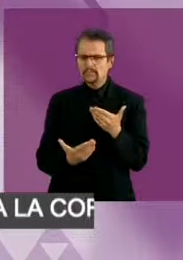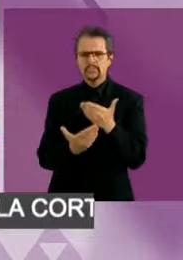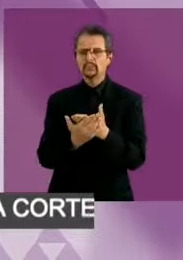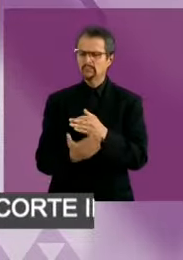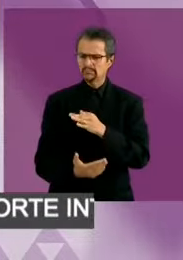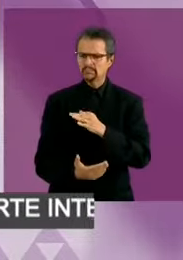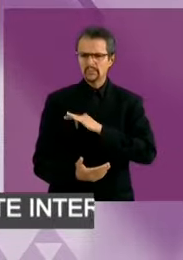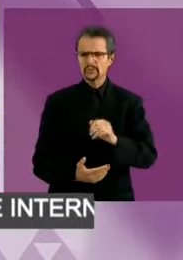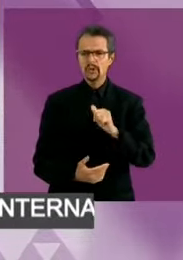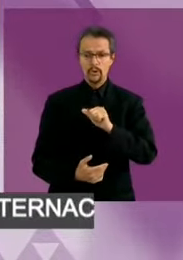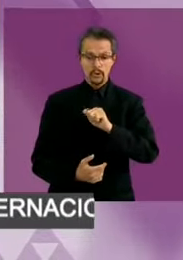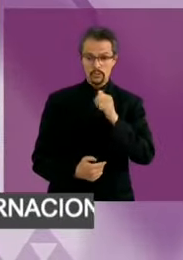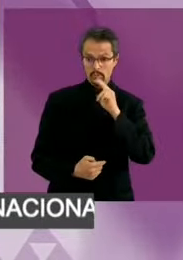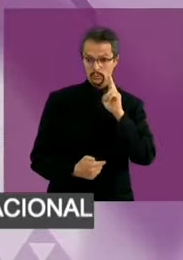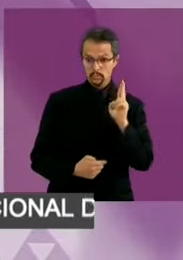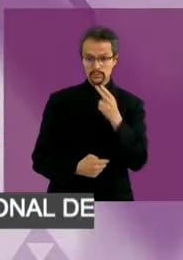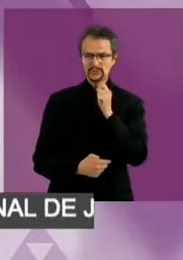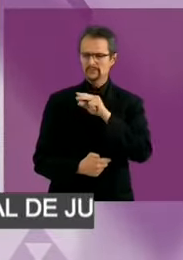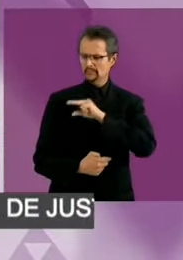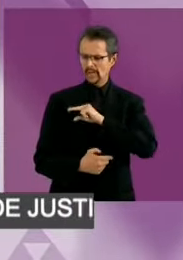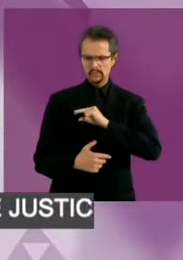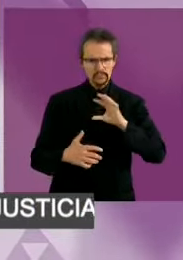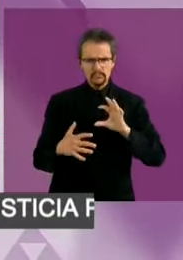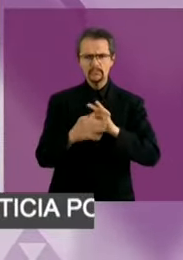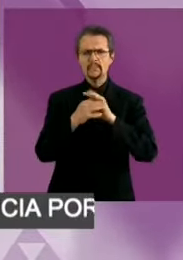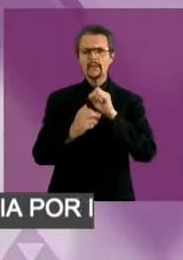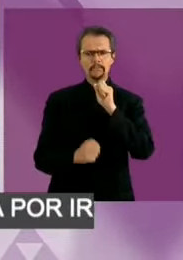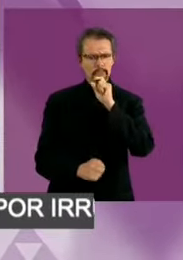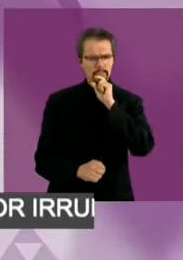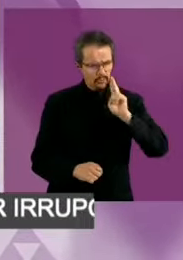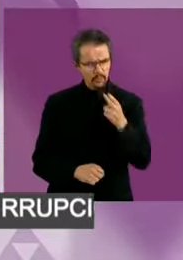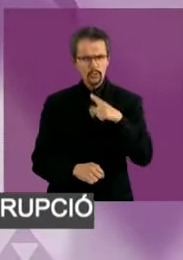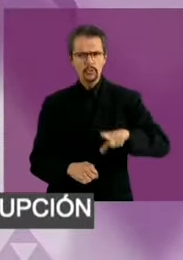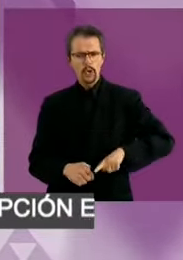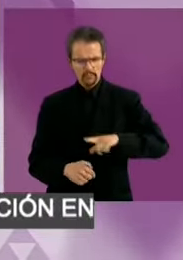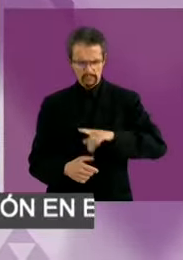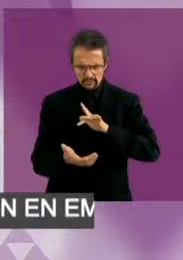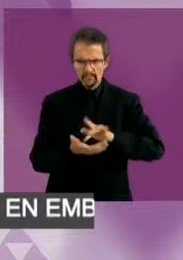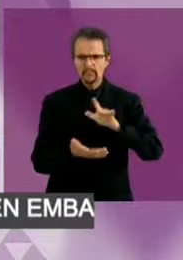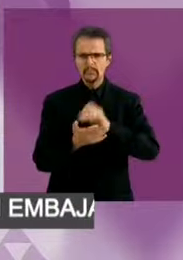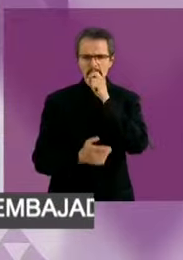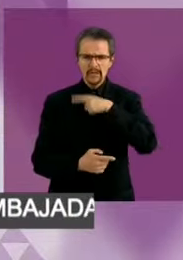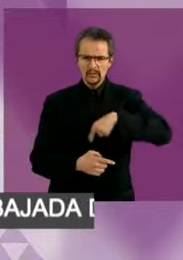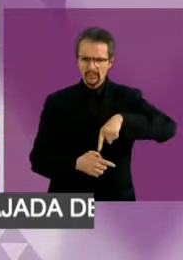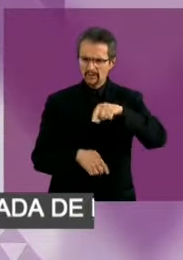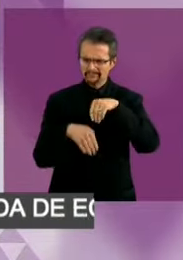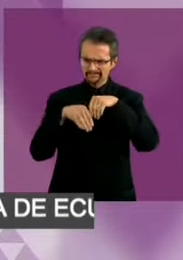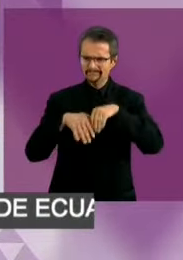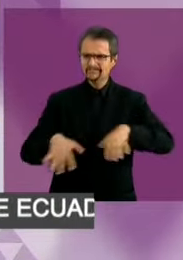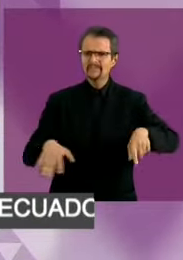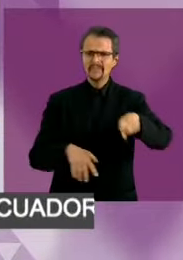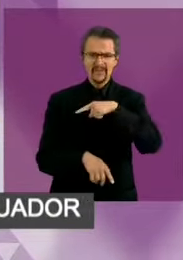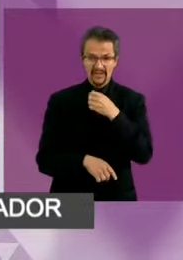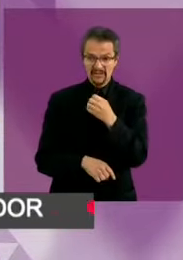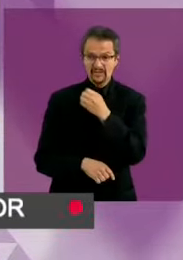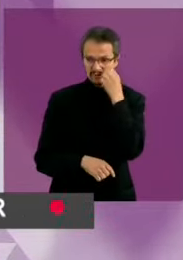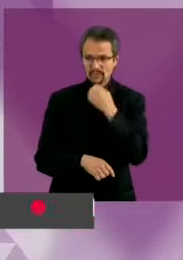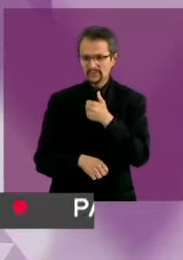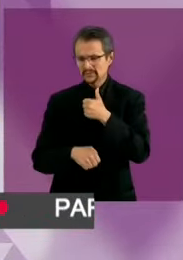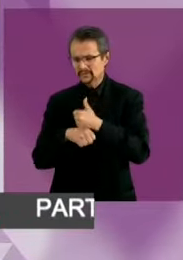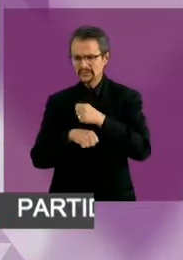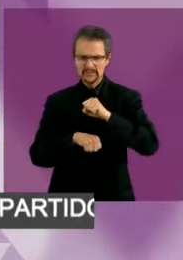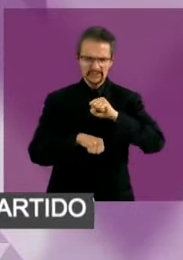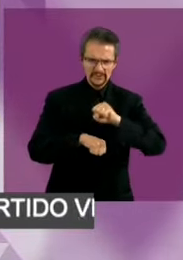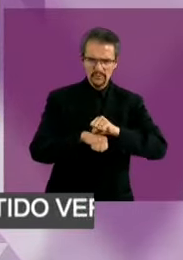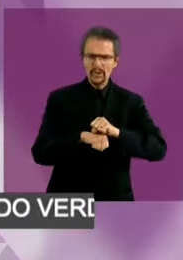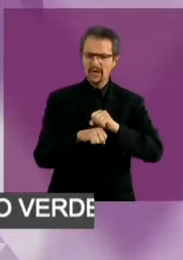estratégicas con universidades privadas, fortalecer a las públicas y fortalecer un sistema de educación básica con un programa extraordinario